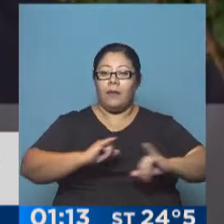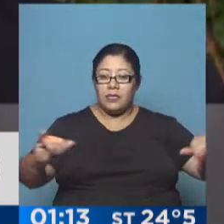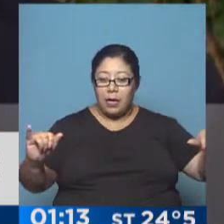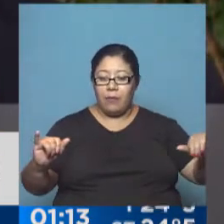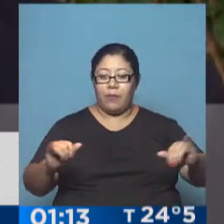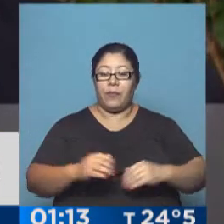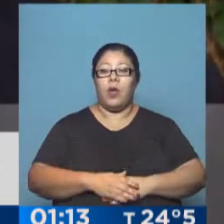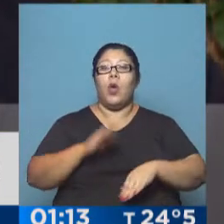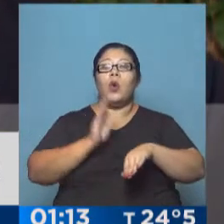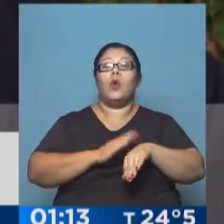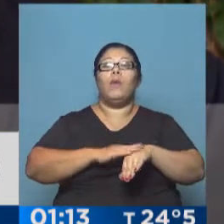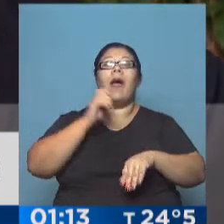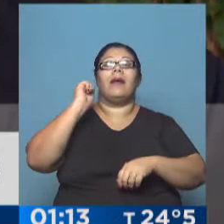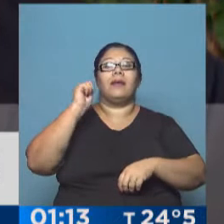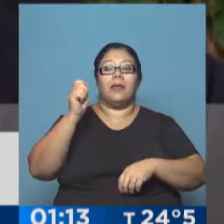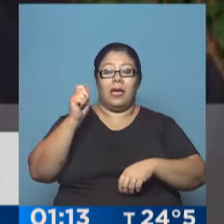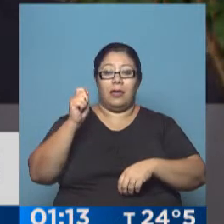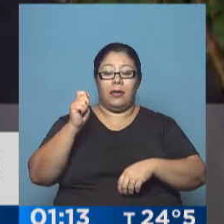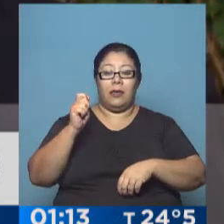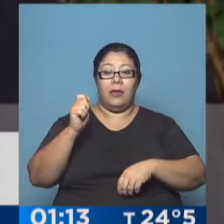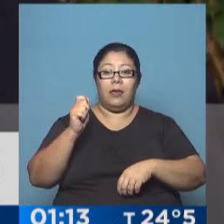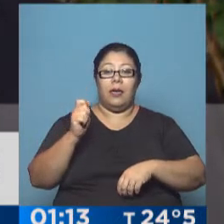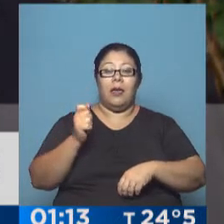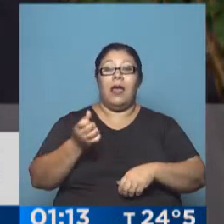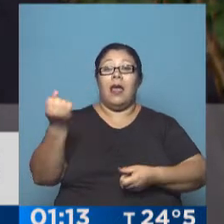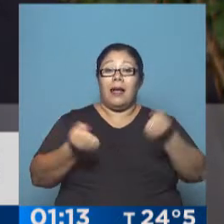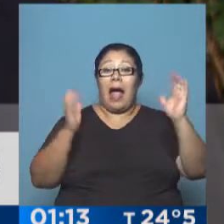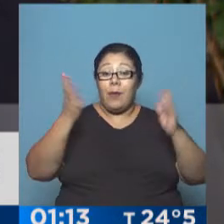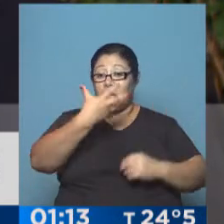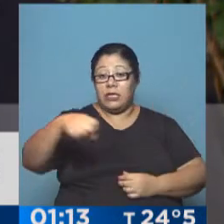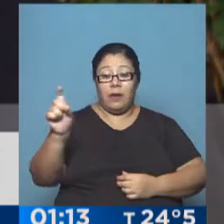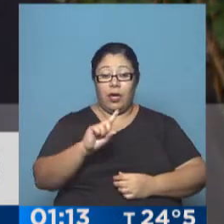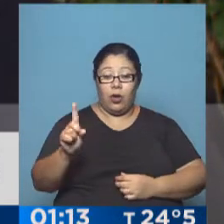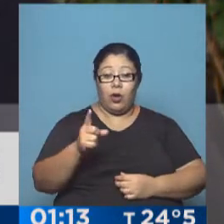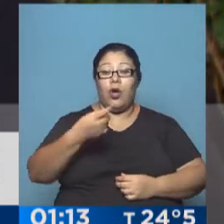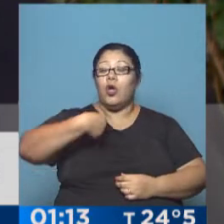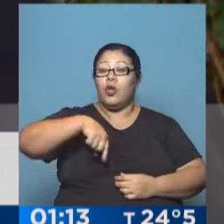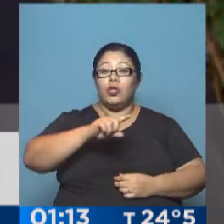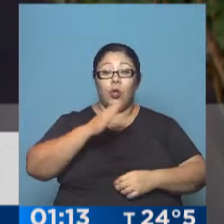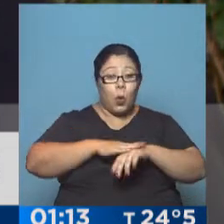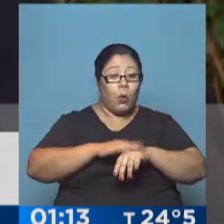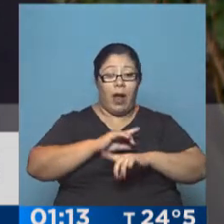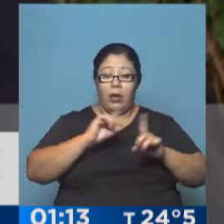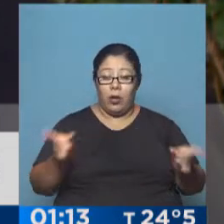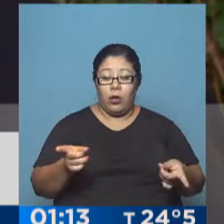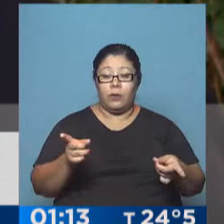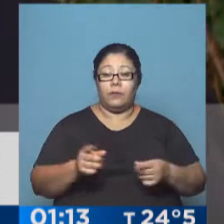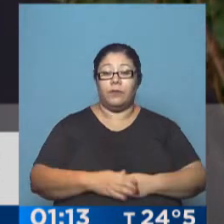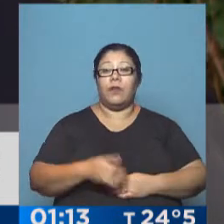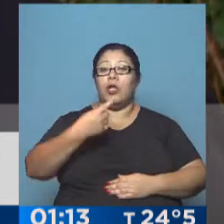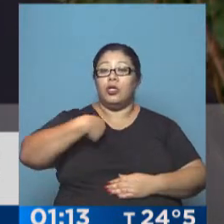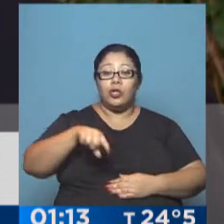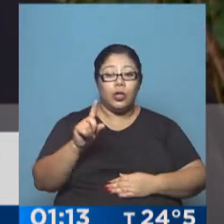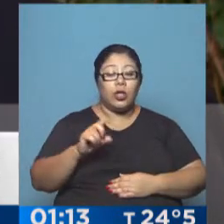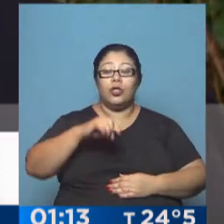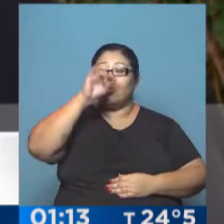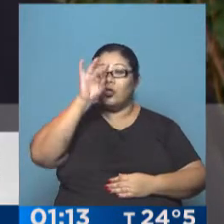se culpa al sector transportista. Y no es exactamente eso, nosotros simplemente lo que hacemos, vuelvo a decir, es trasladar los precios, los